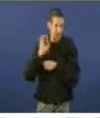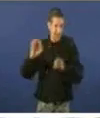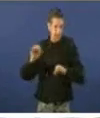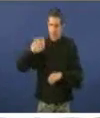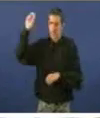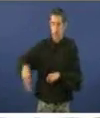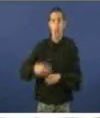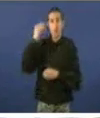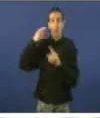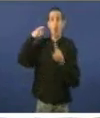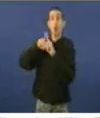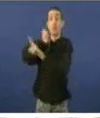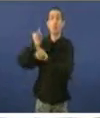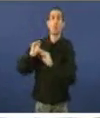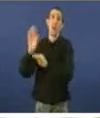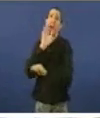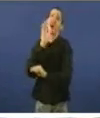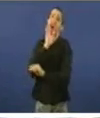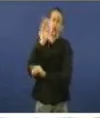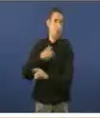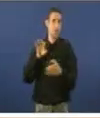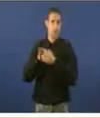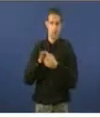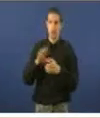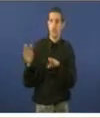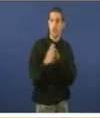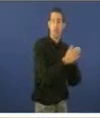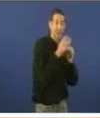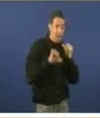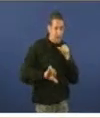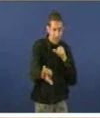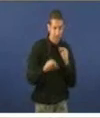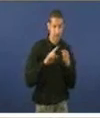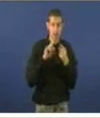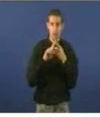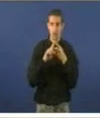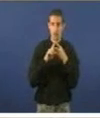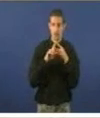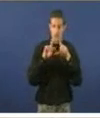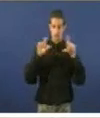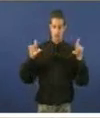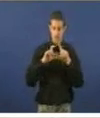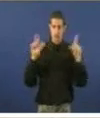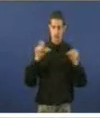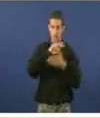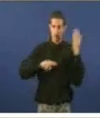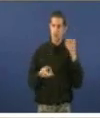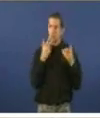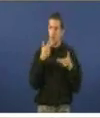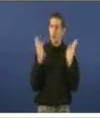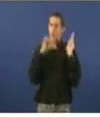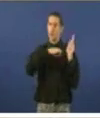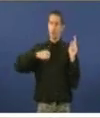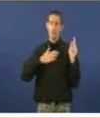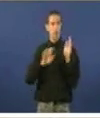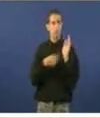xeto da súa pregunta. Entendo. En todo caso, a partir daí, o que teño que decirle é que a compañía da RTTVG goza de autonomía plena, como